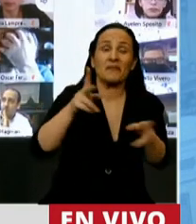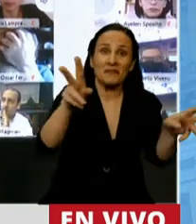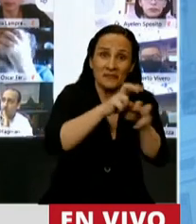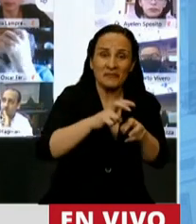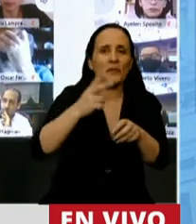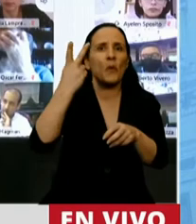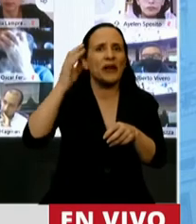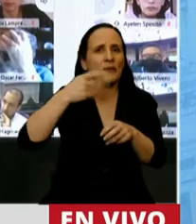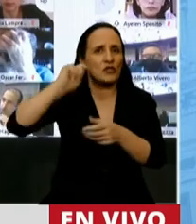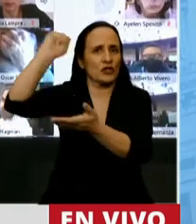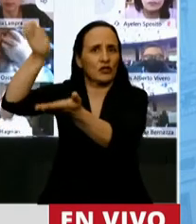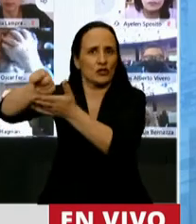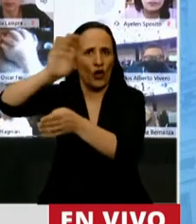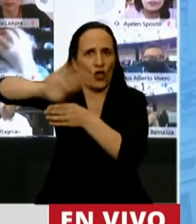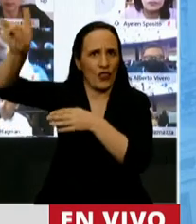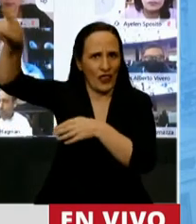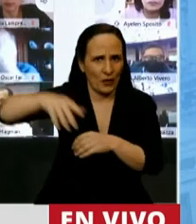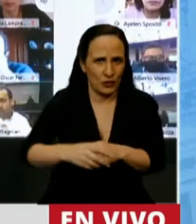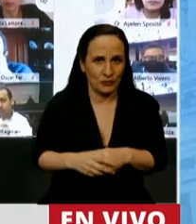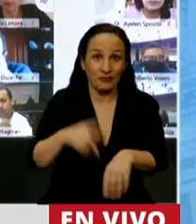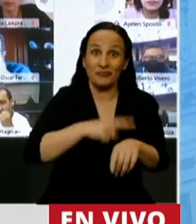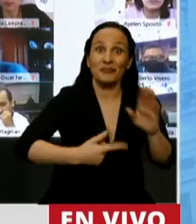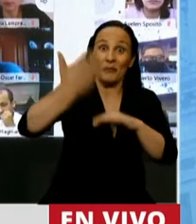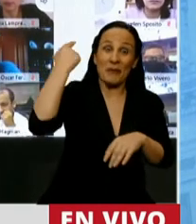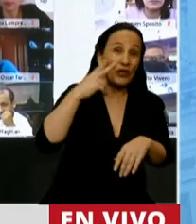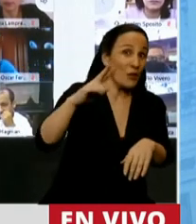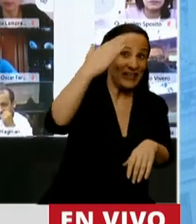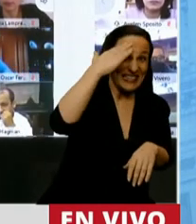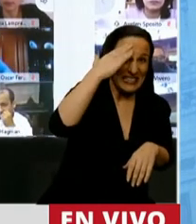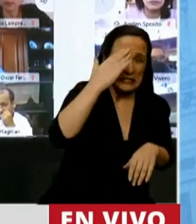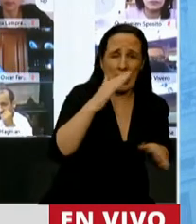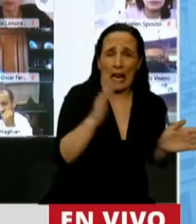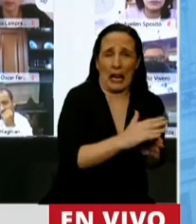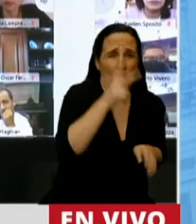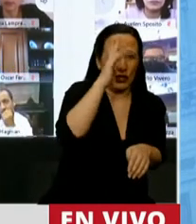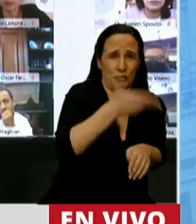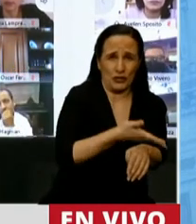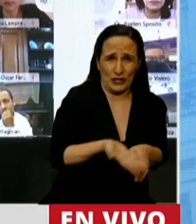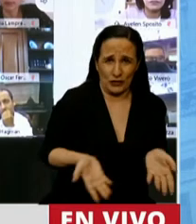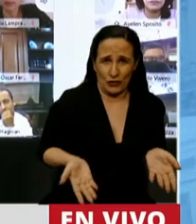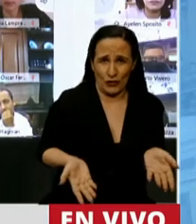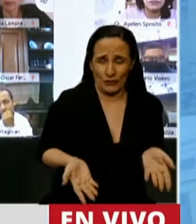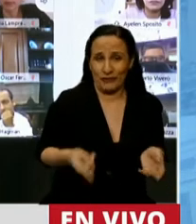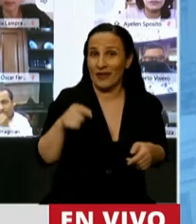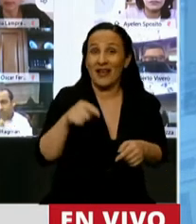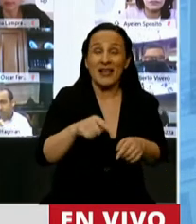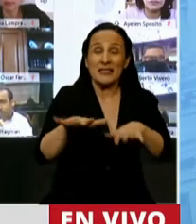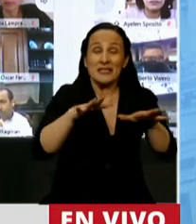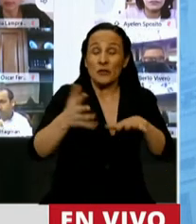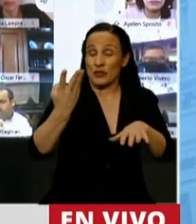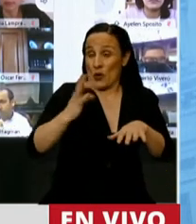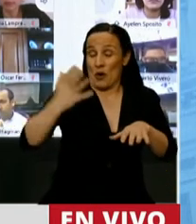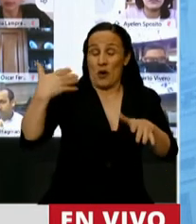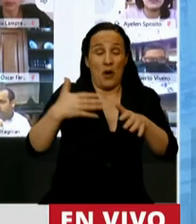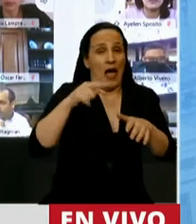los recursos presupuestarios, cuando en 2015 ese concepto representaba menos del 8%. Estamos dando vuelta a esa página,